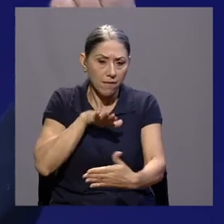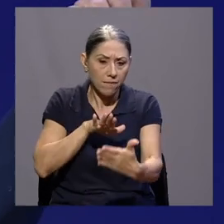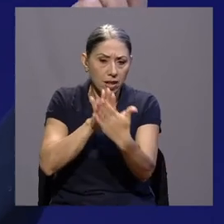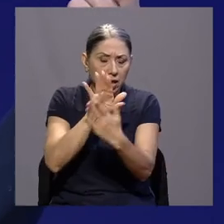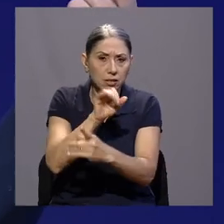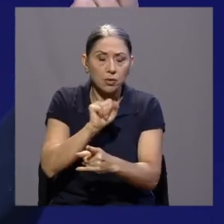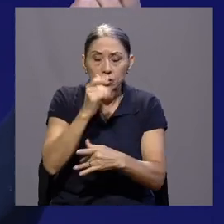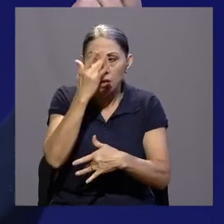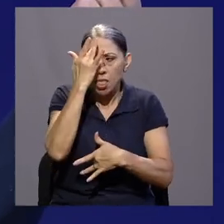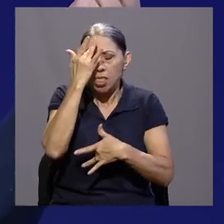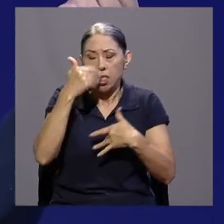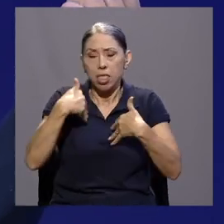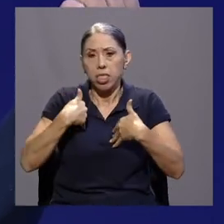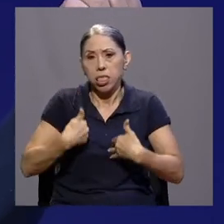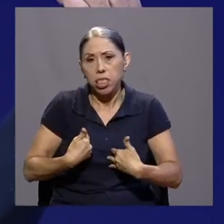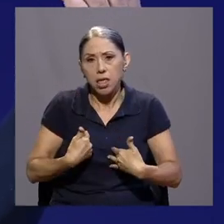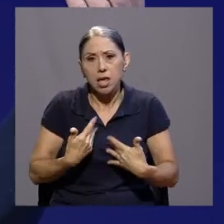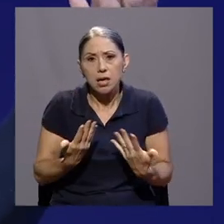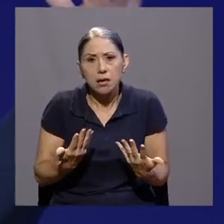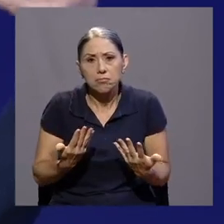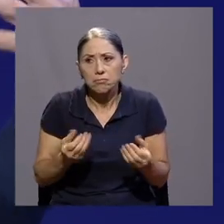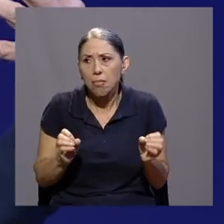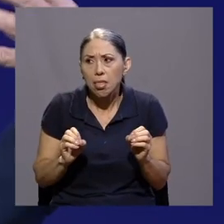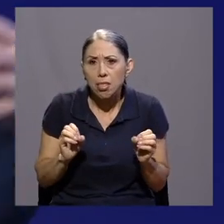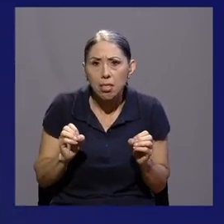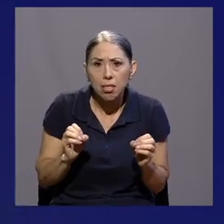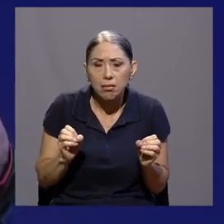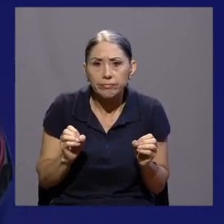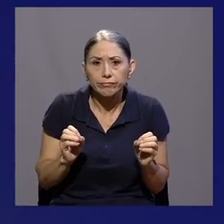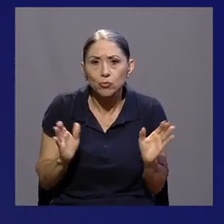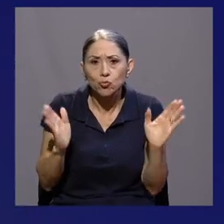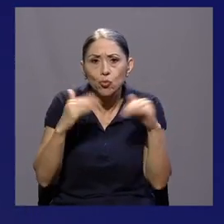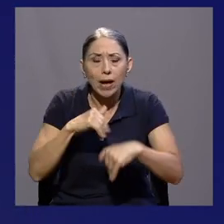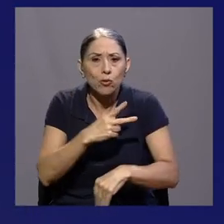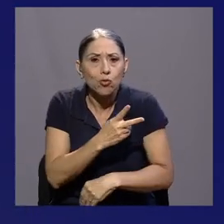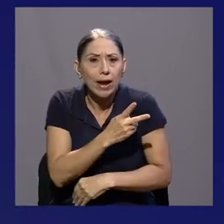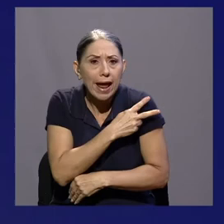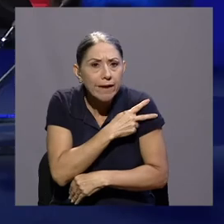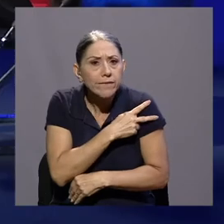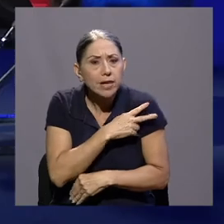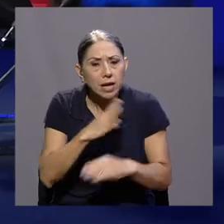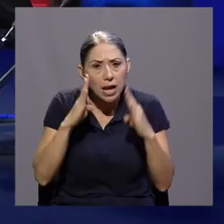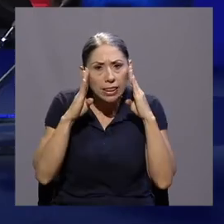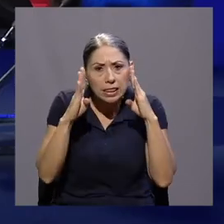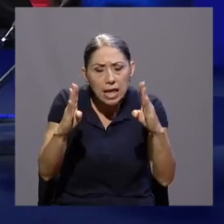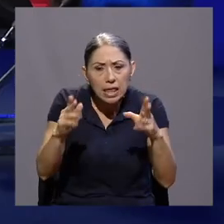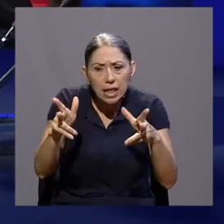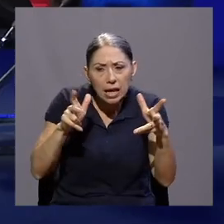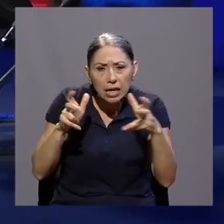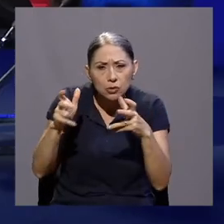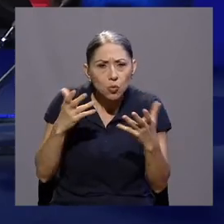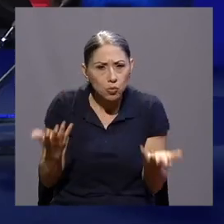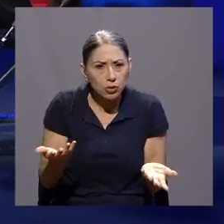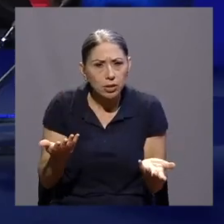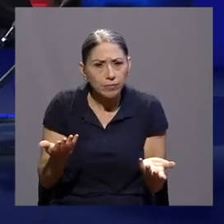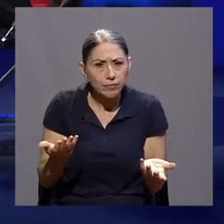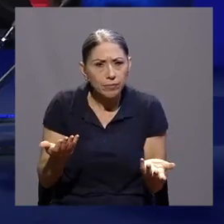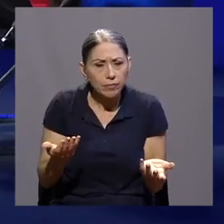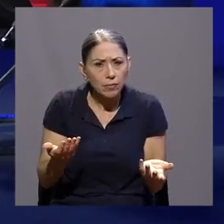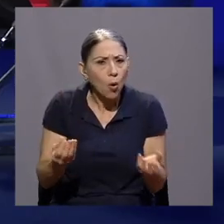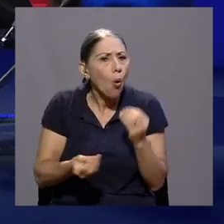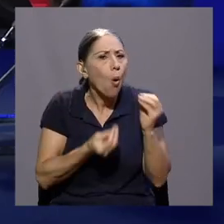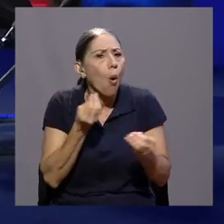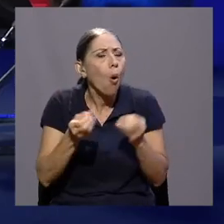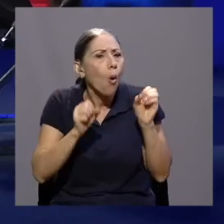un jefe o una jefa que le escuche, que le atienda, ¿no? ¿Qué recursos hay? ¿A dónde podría